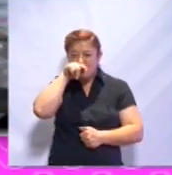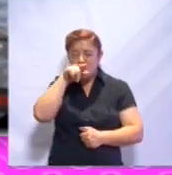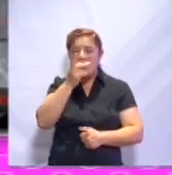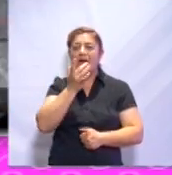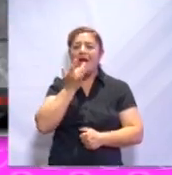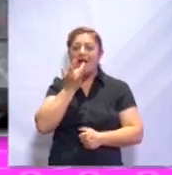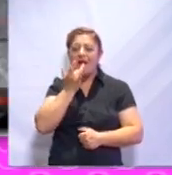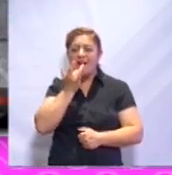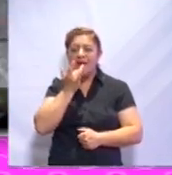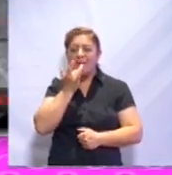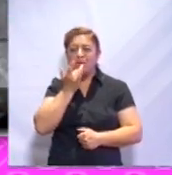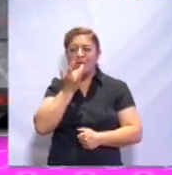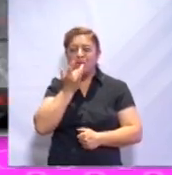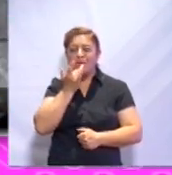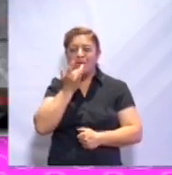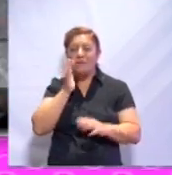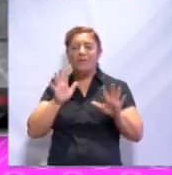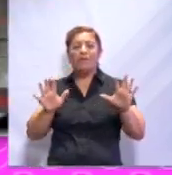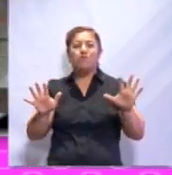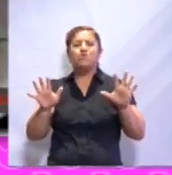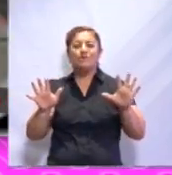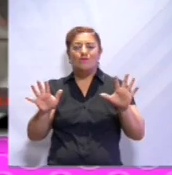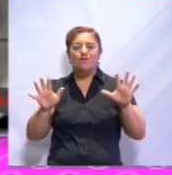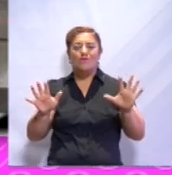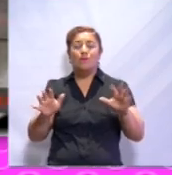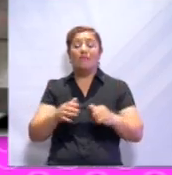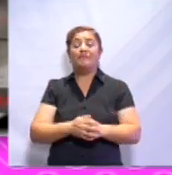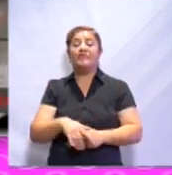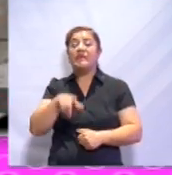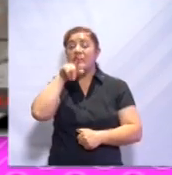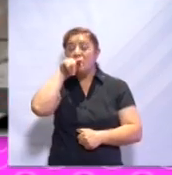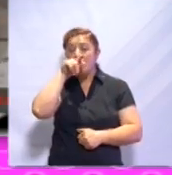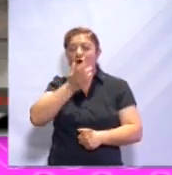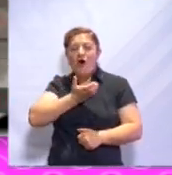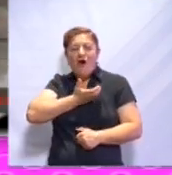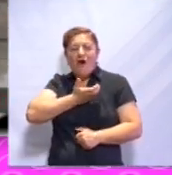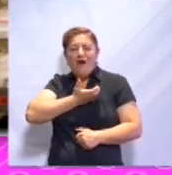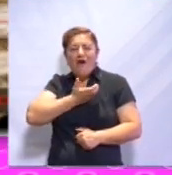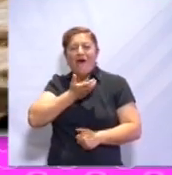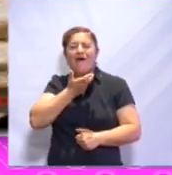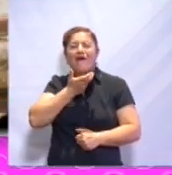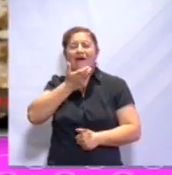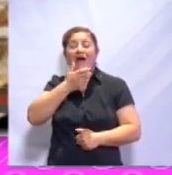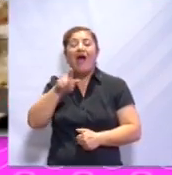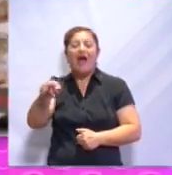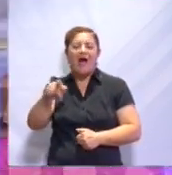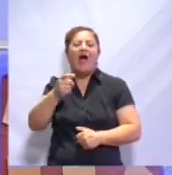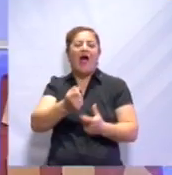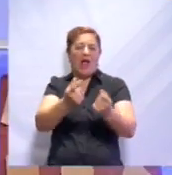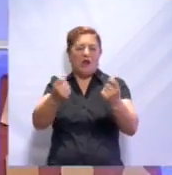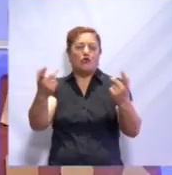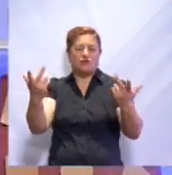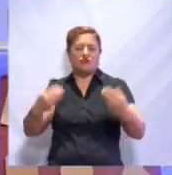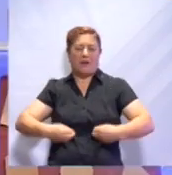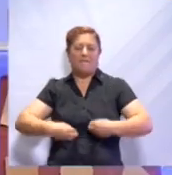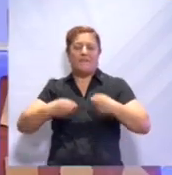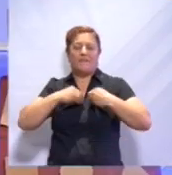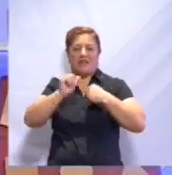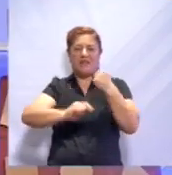bermeja, la lagartija de Turbera y el gorrión alpino son algunos de sus habitantes.